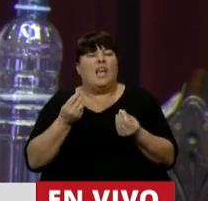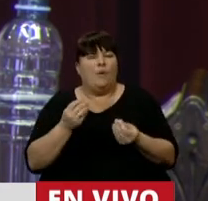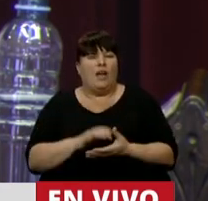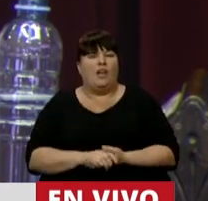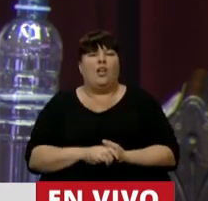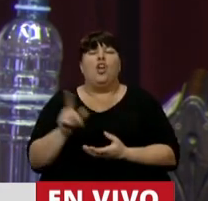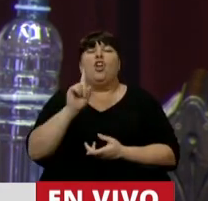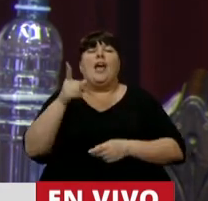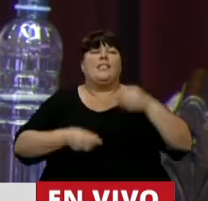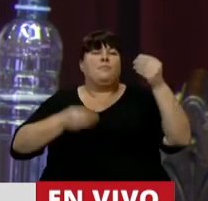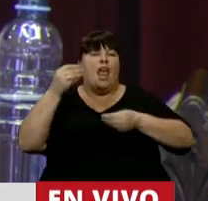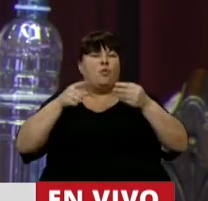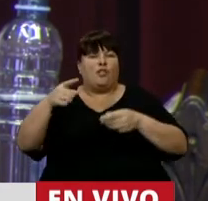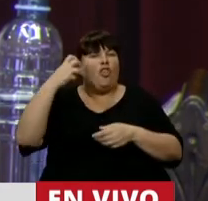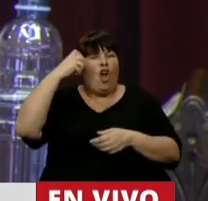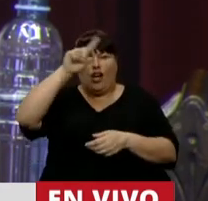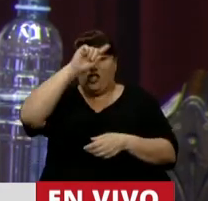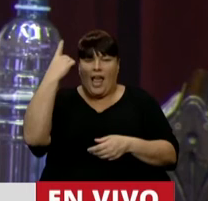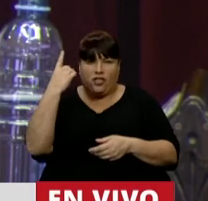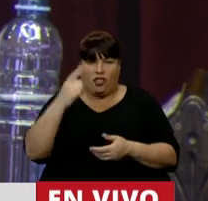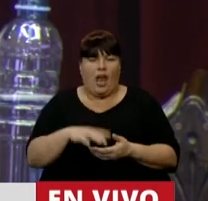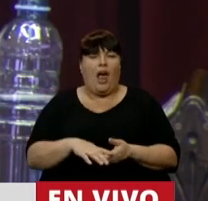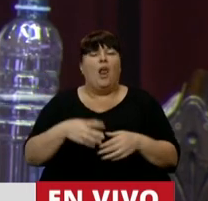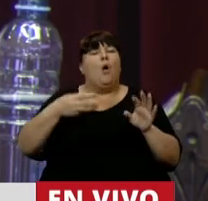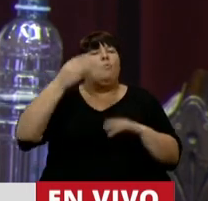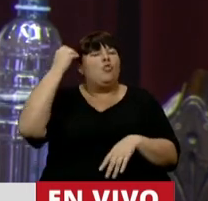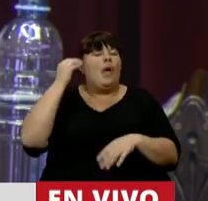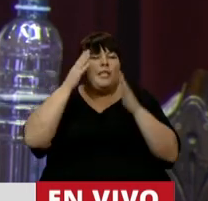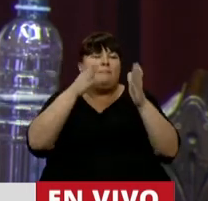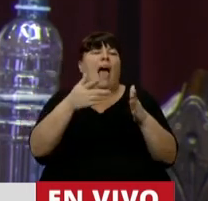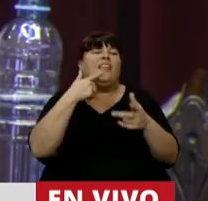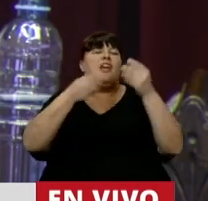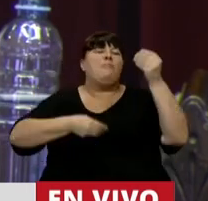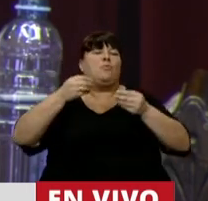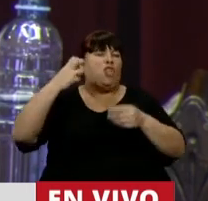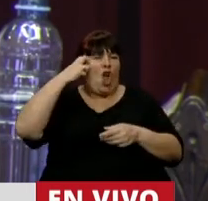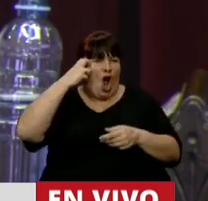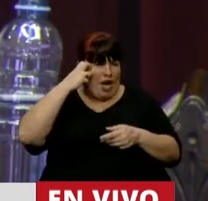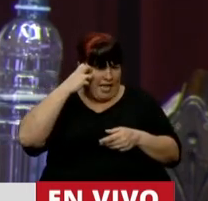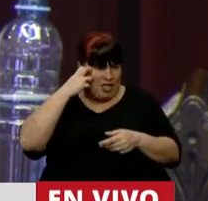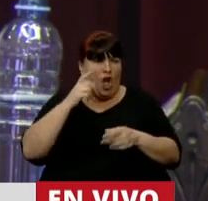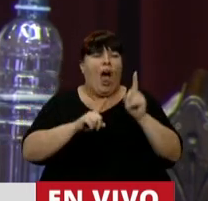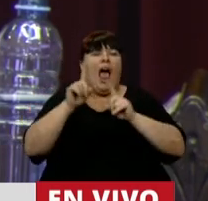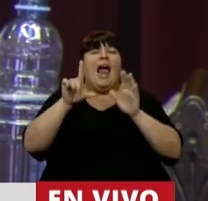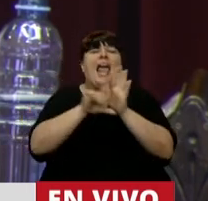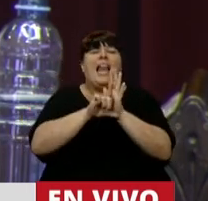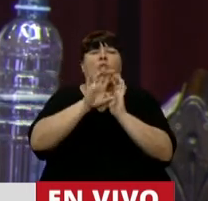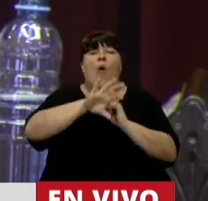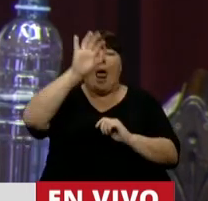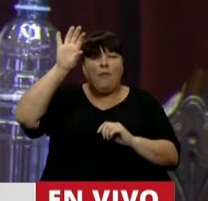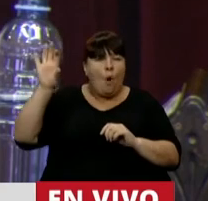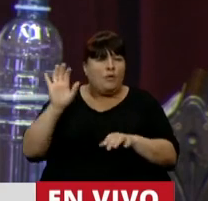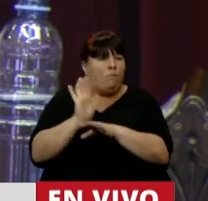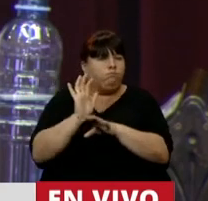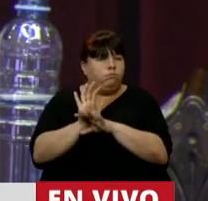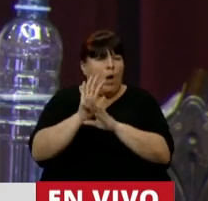no con el presupuesto de este Congreso de la Nación, muchas veces se pone el foco en el presupuesto del Congreso, hay legislaturas provinciales que tienen